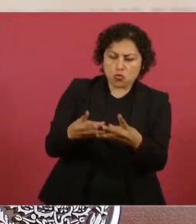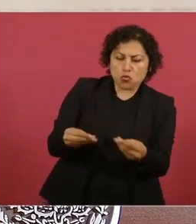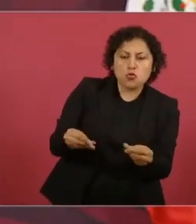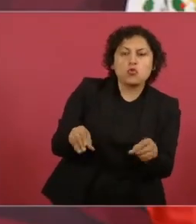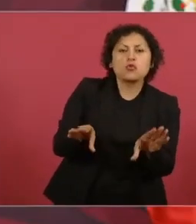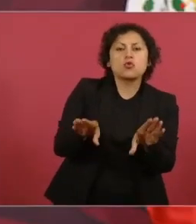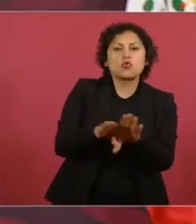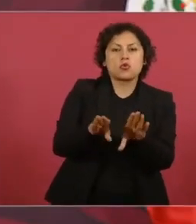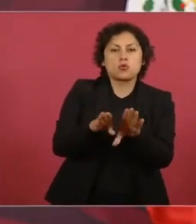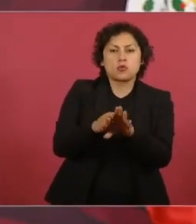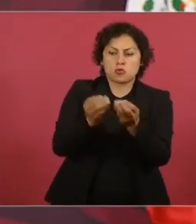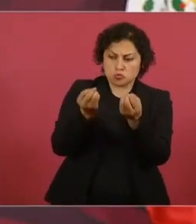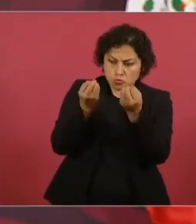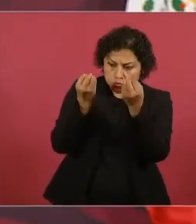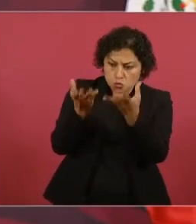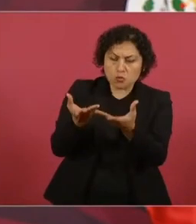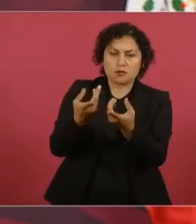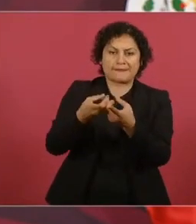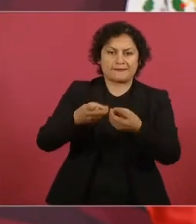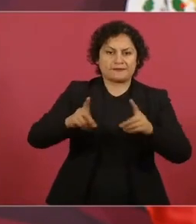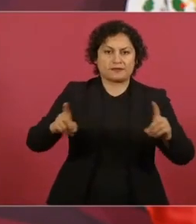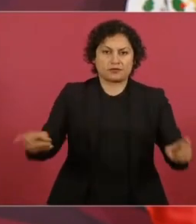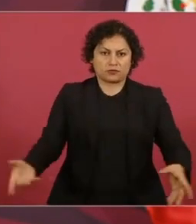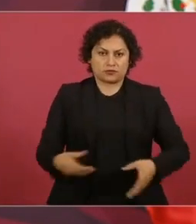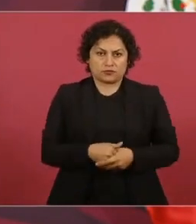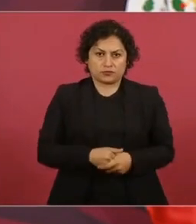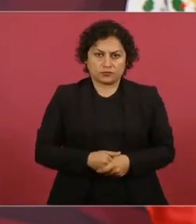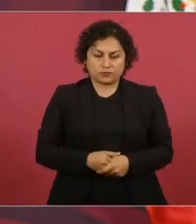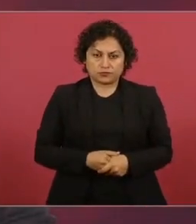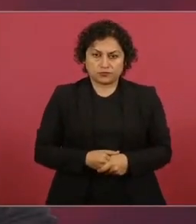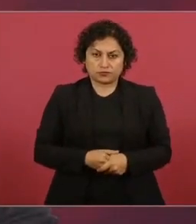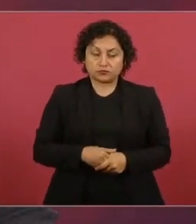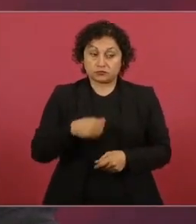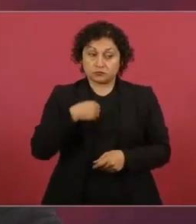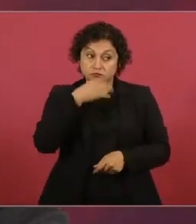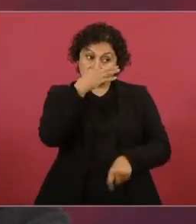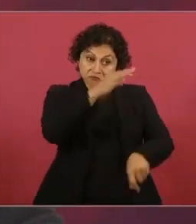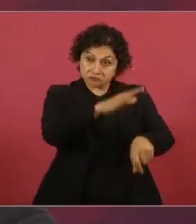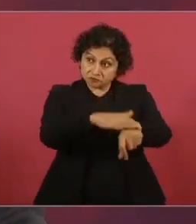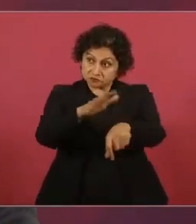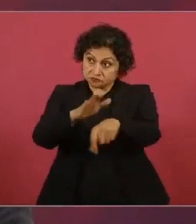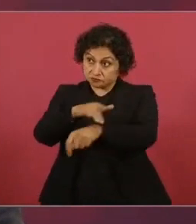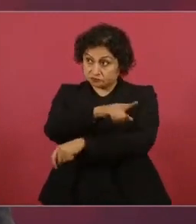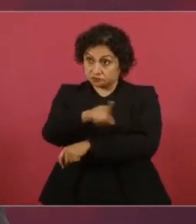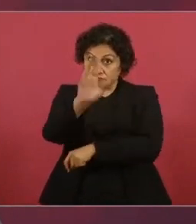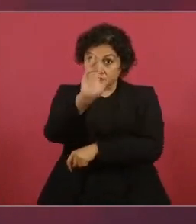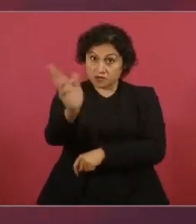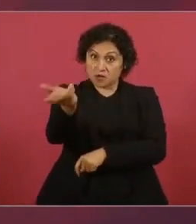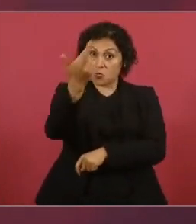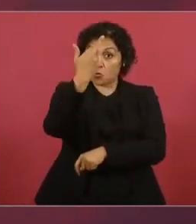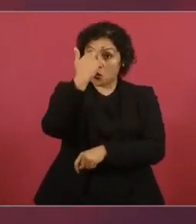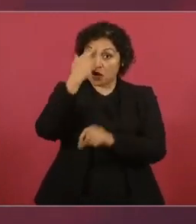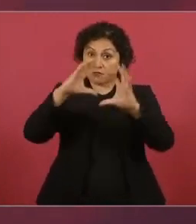Les recordé que hay mil millones de seres humanos